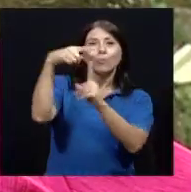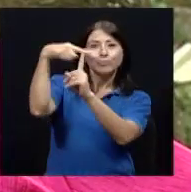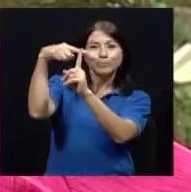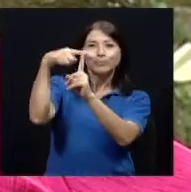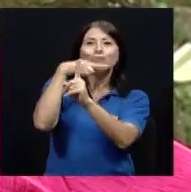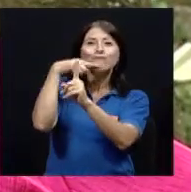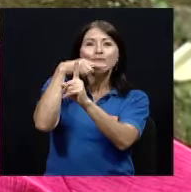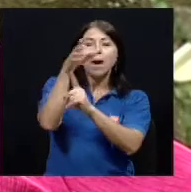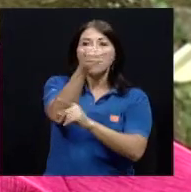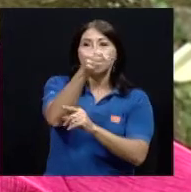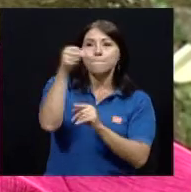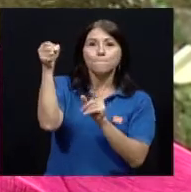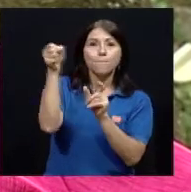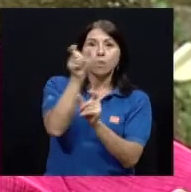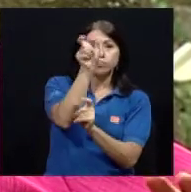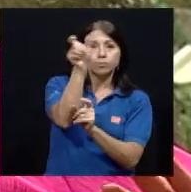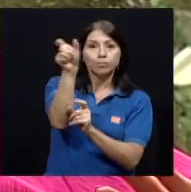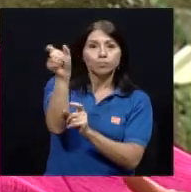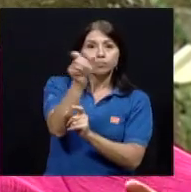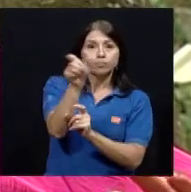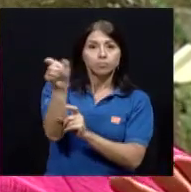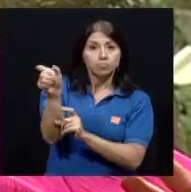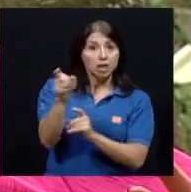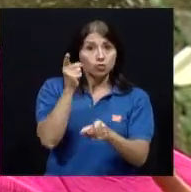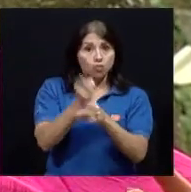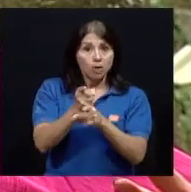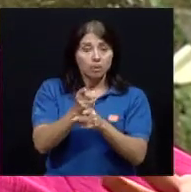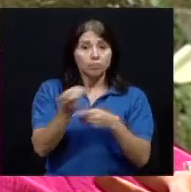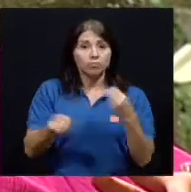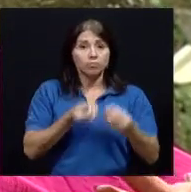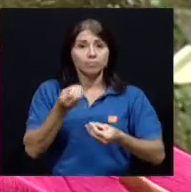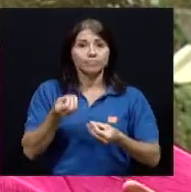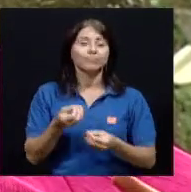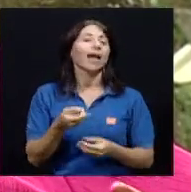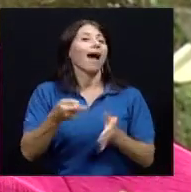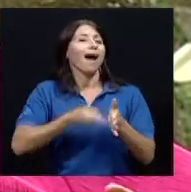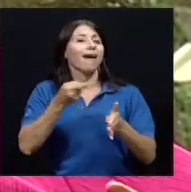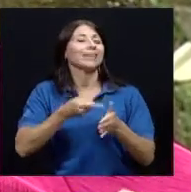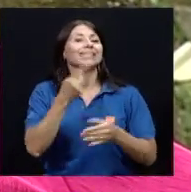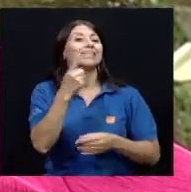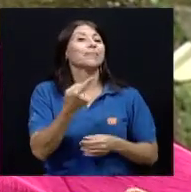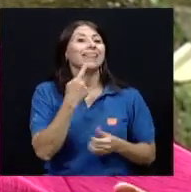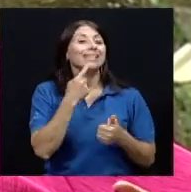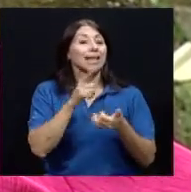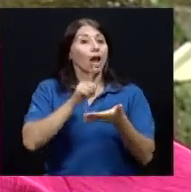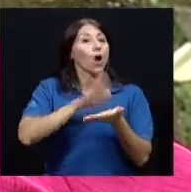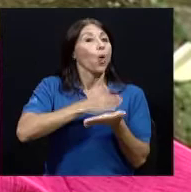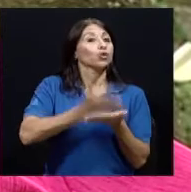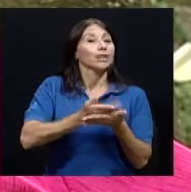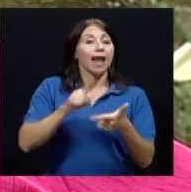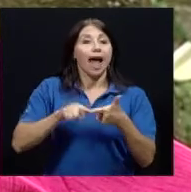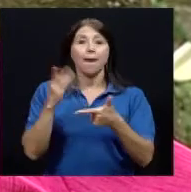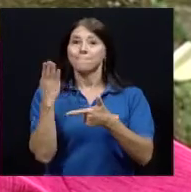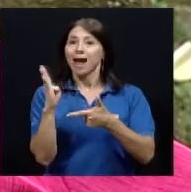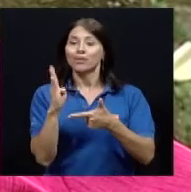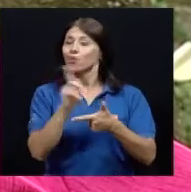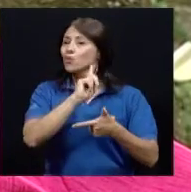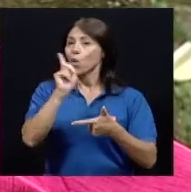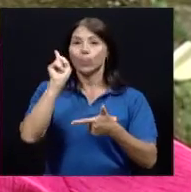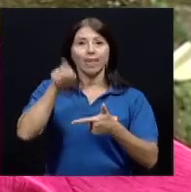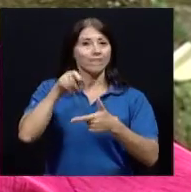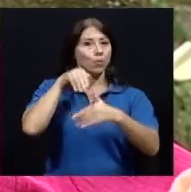ver en todo lado nos mencionan que no se debe guardar ni en la cocina ni en el baño y son los primeros lugares a donde los tenemos porque por la facilidad